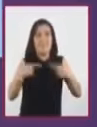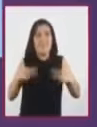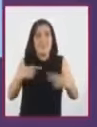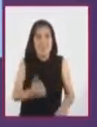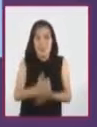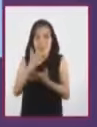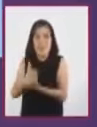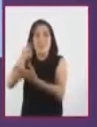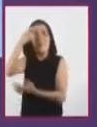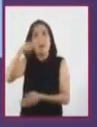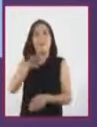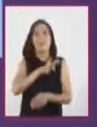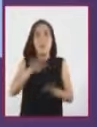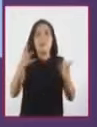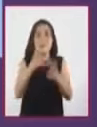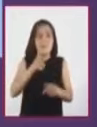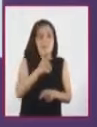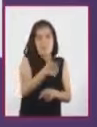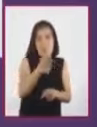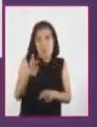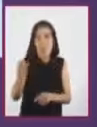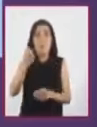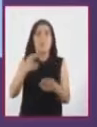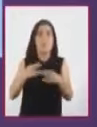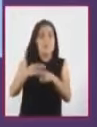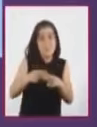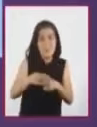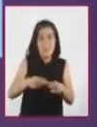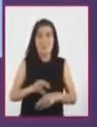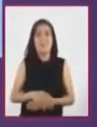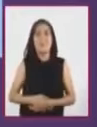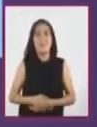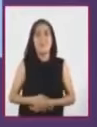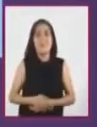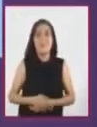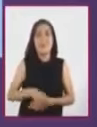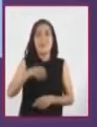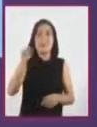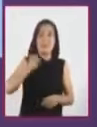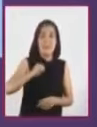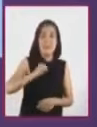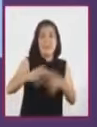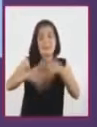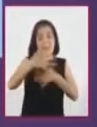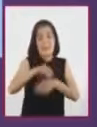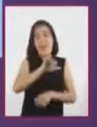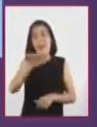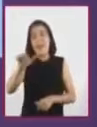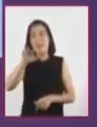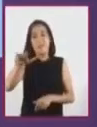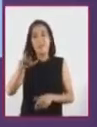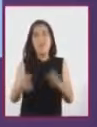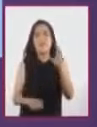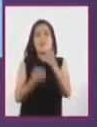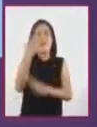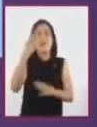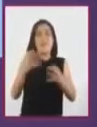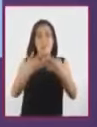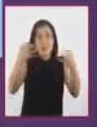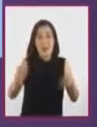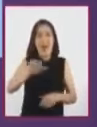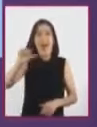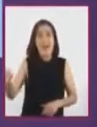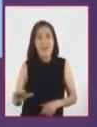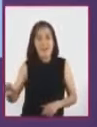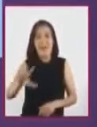y a la producción de armas. Del siglo XV al XVIII se descubrieron nuevas tierras en África,